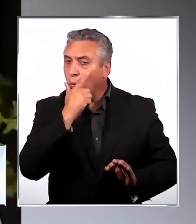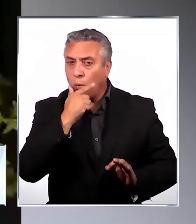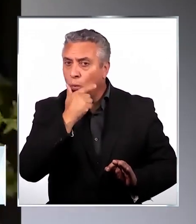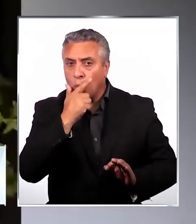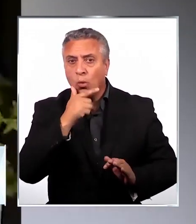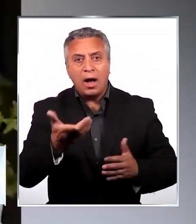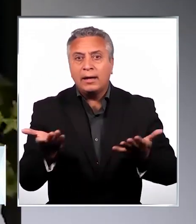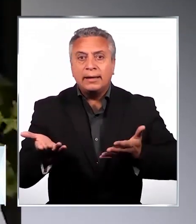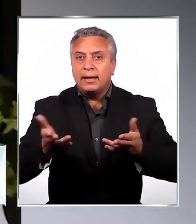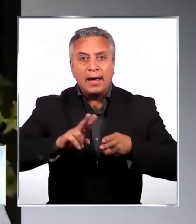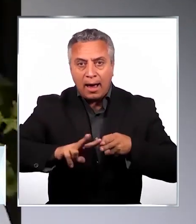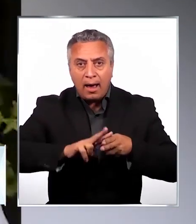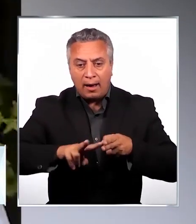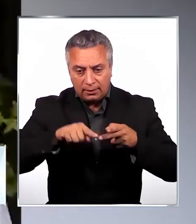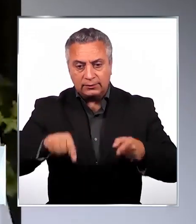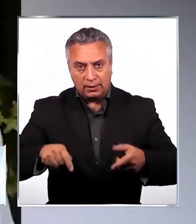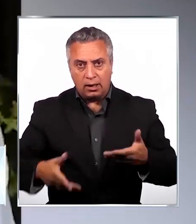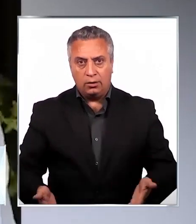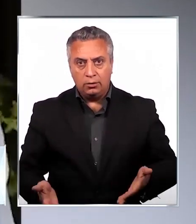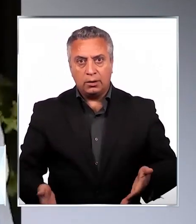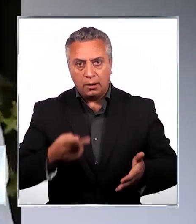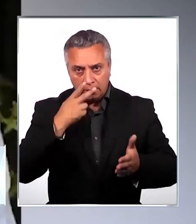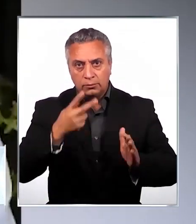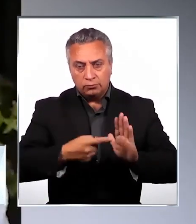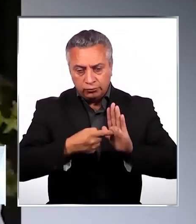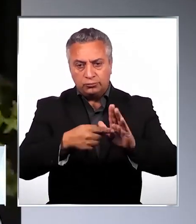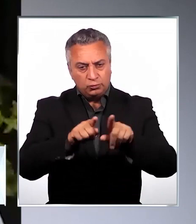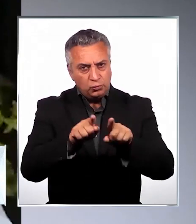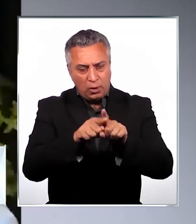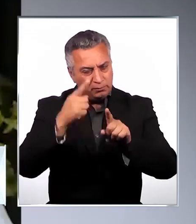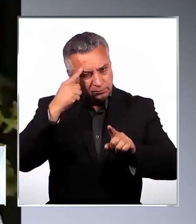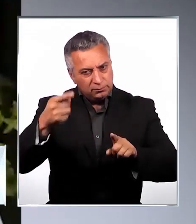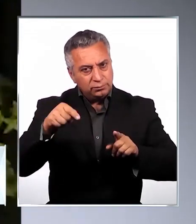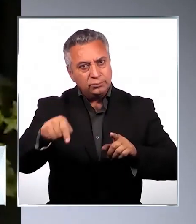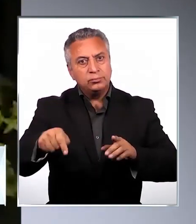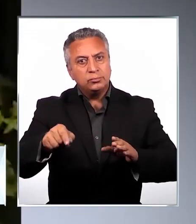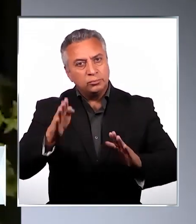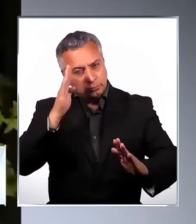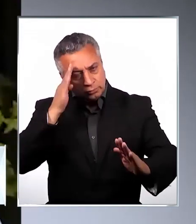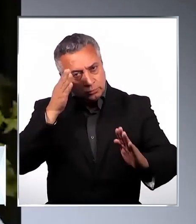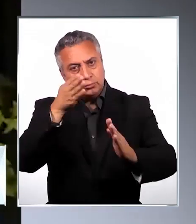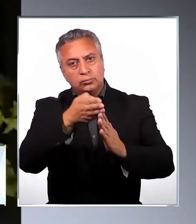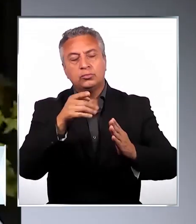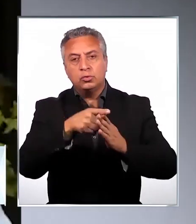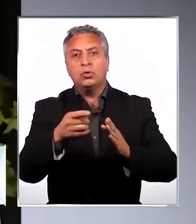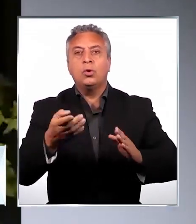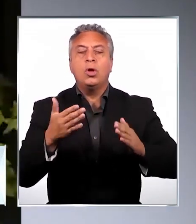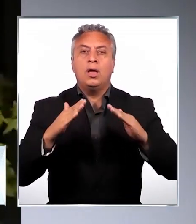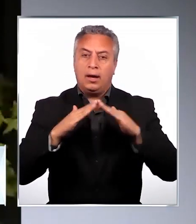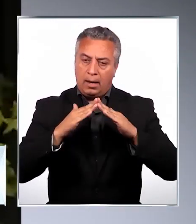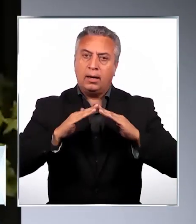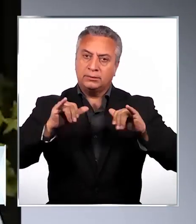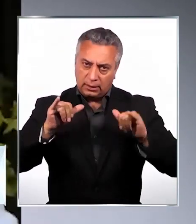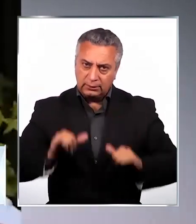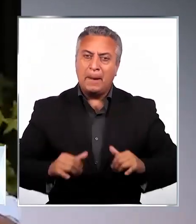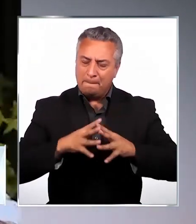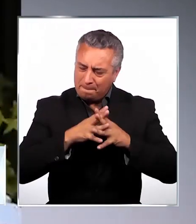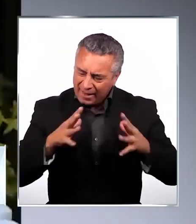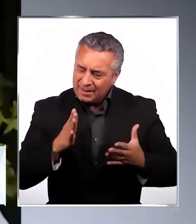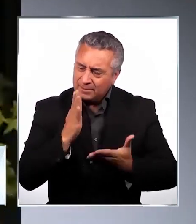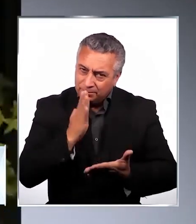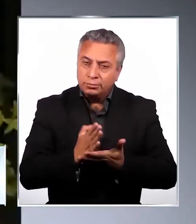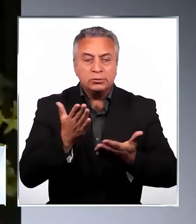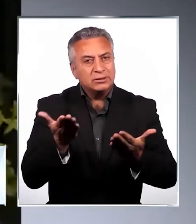duda de qué hace en este minuto en el sentido de ir dirigido hacia la cuarentena, hacia una cuarentena mucho más dura porque